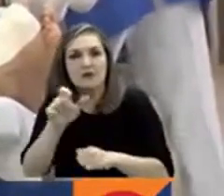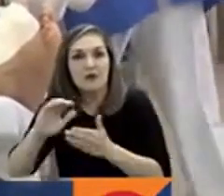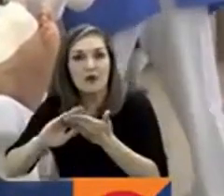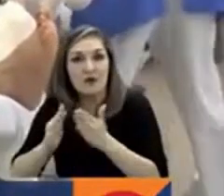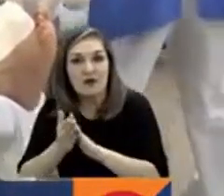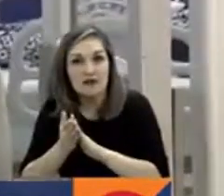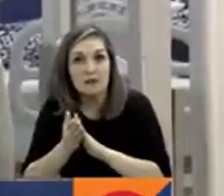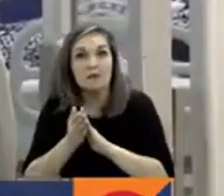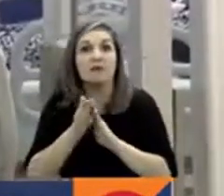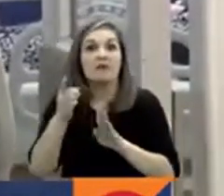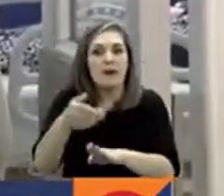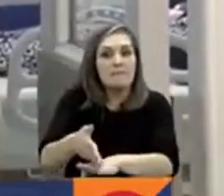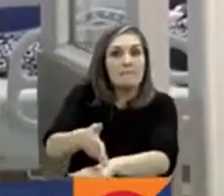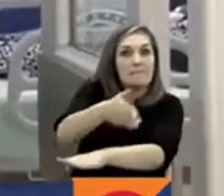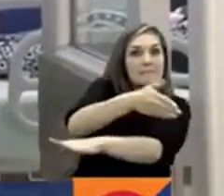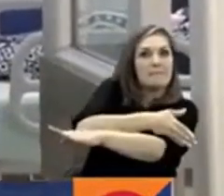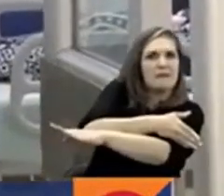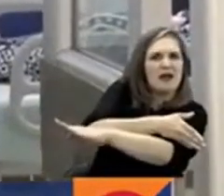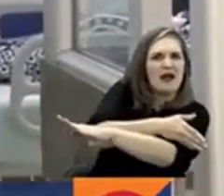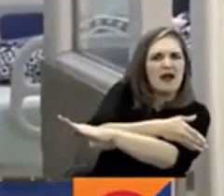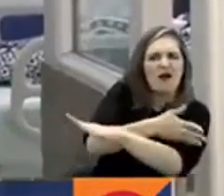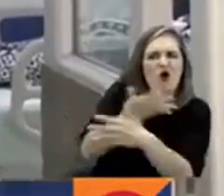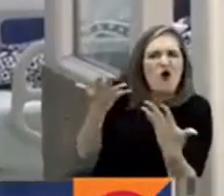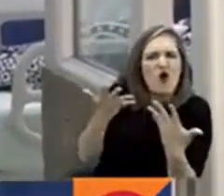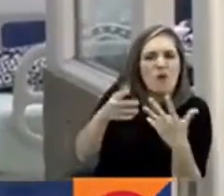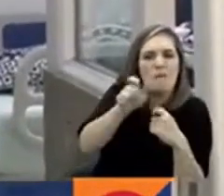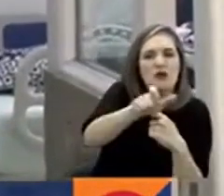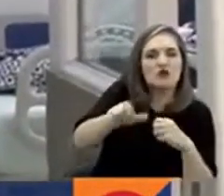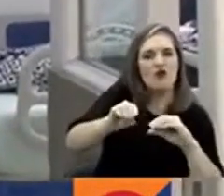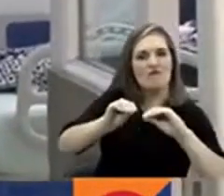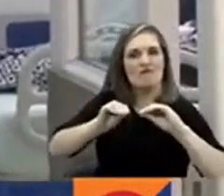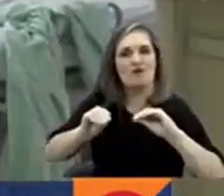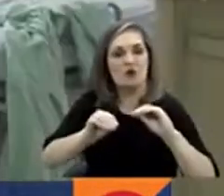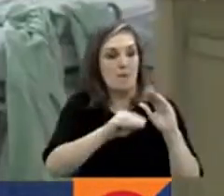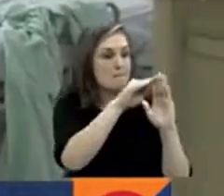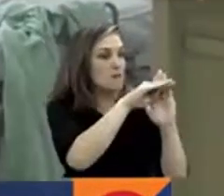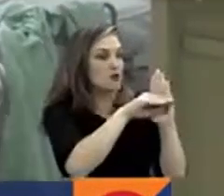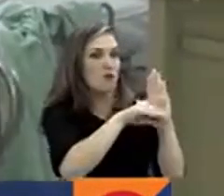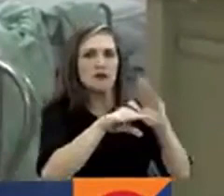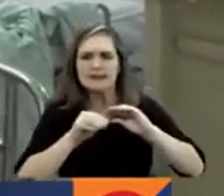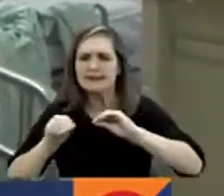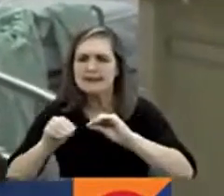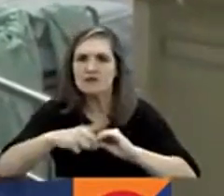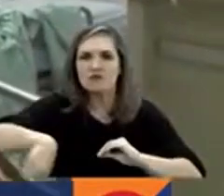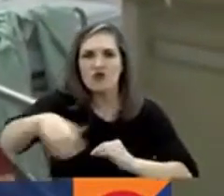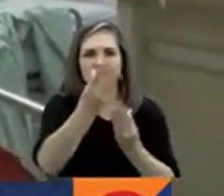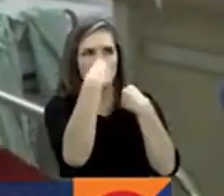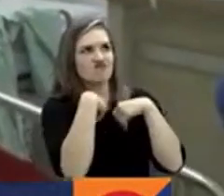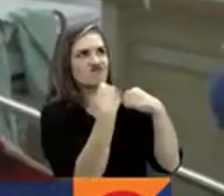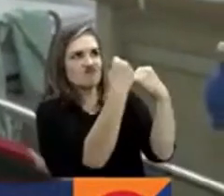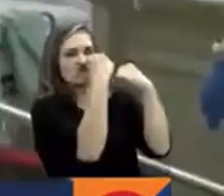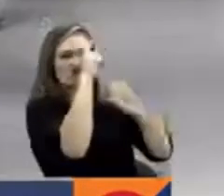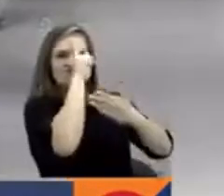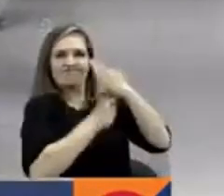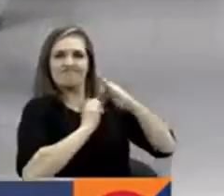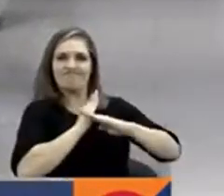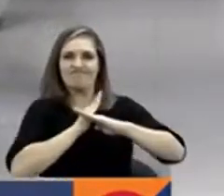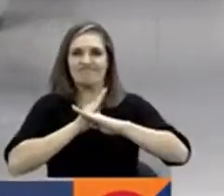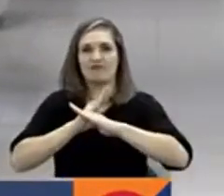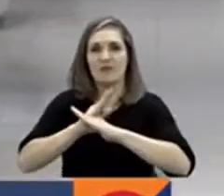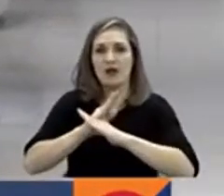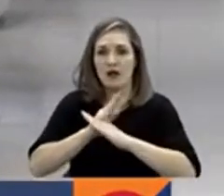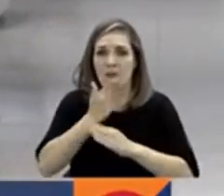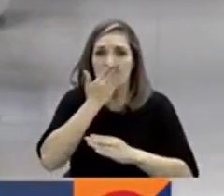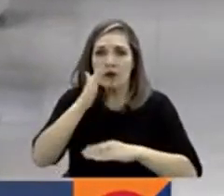de prevención, se formularán políticas públicas para fortalecer los sistemas de salud en todo el país con el fin de prevenir o